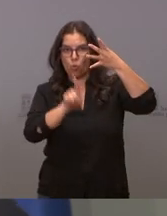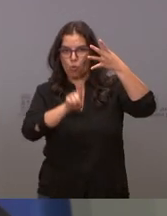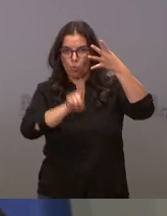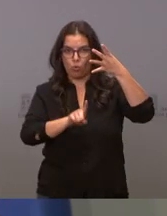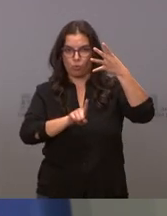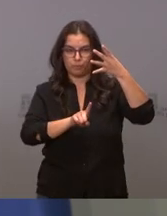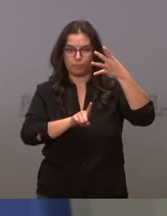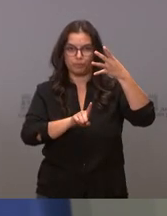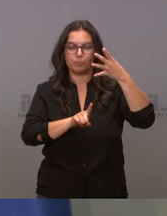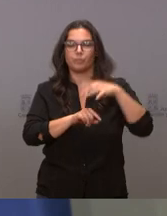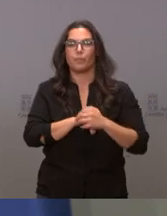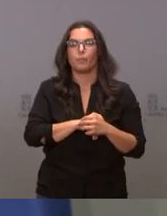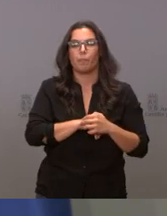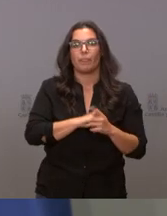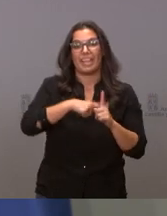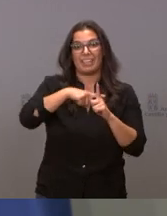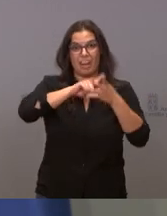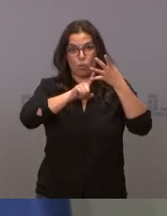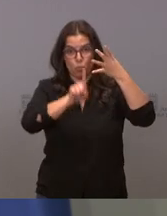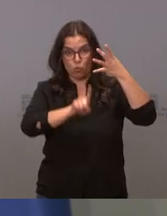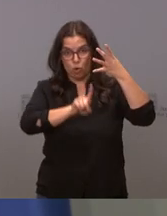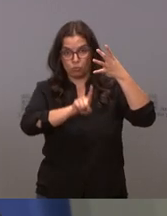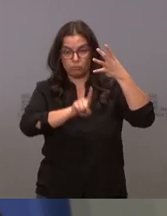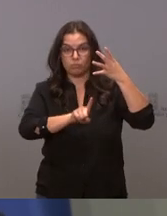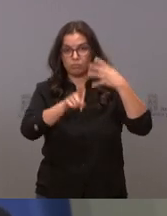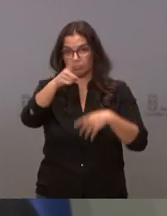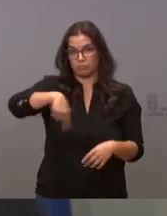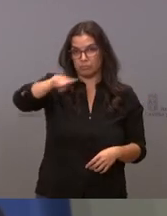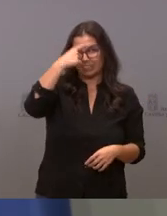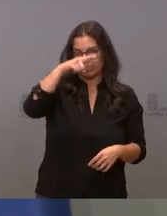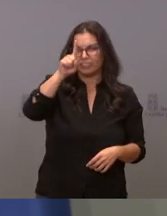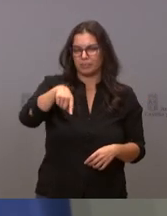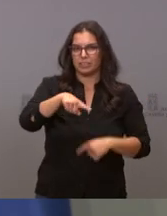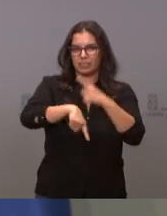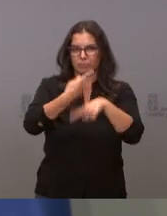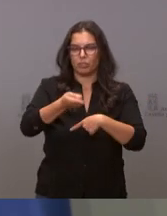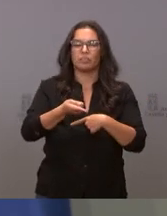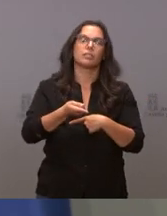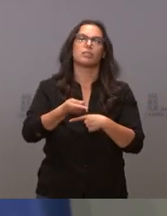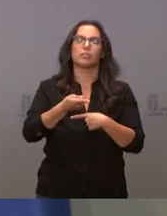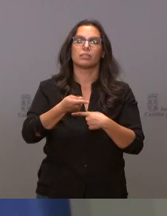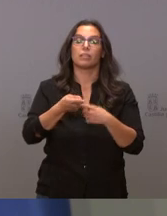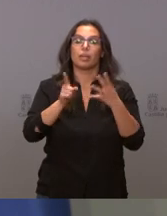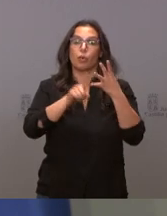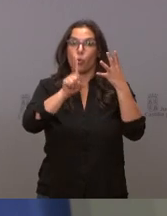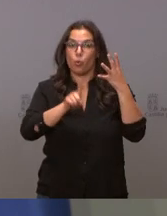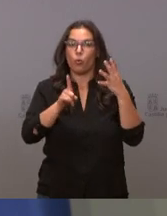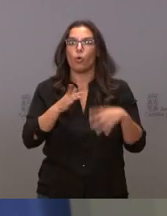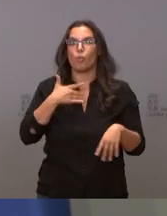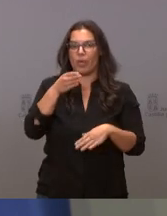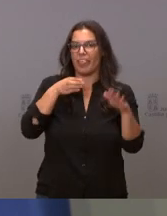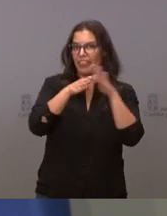alarma. Nivel 1, que saben ustedes, lo proporcionaremos también, permite el consumo en